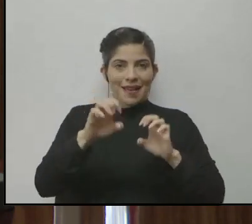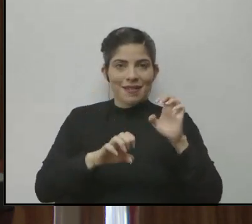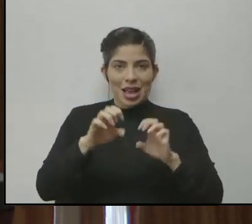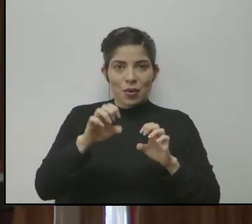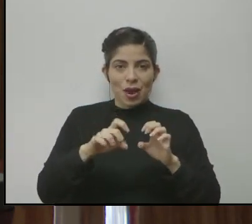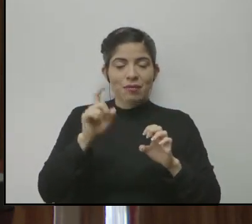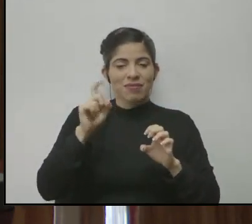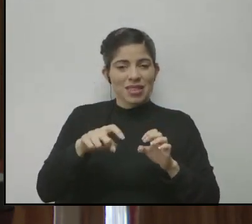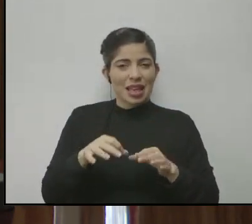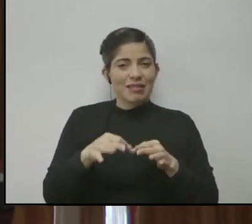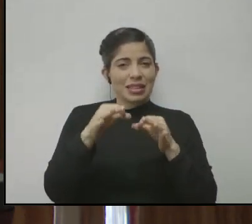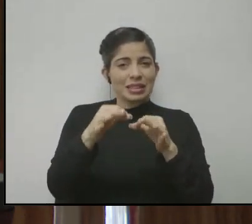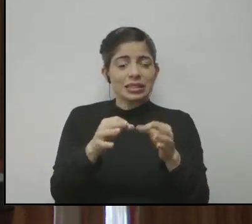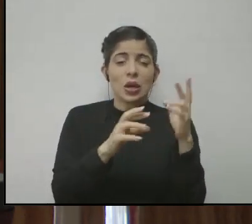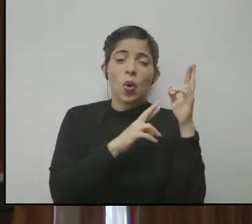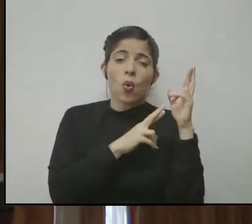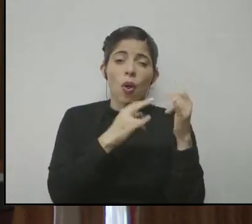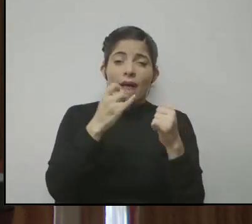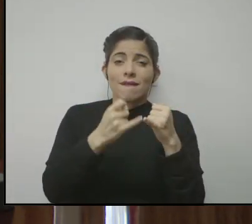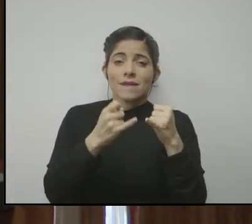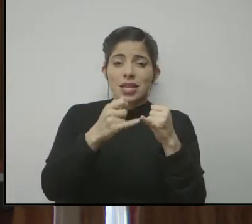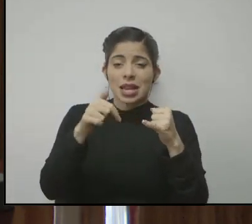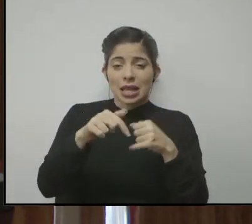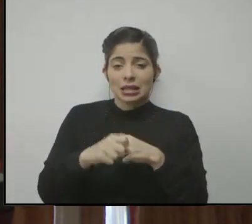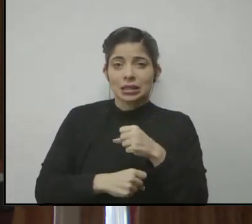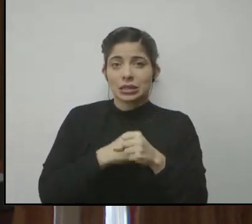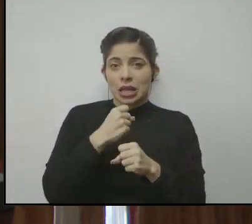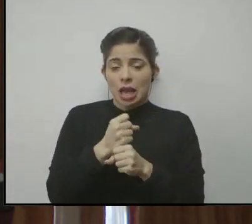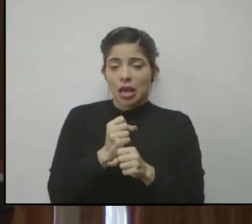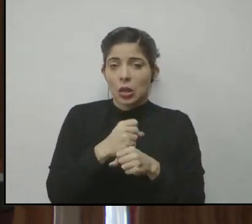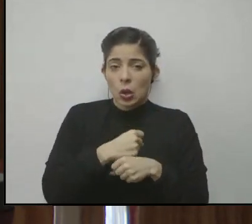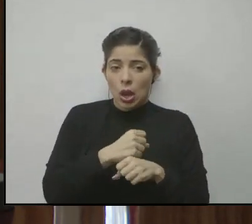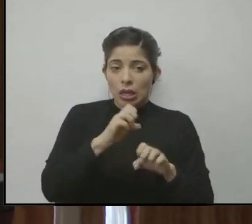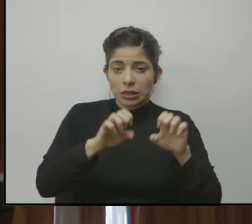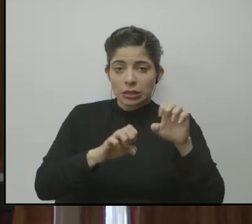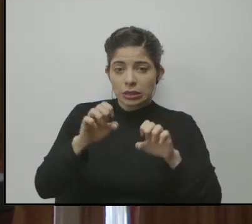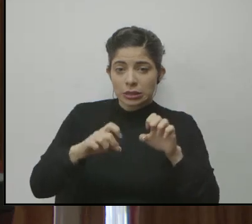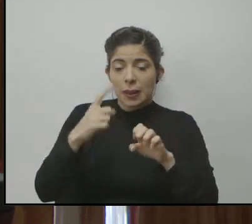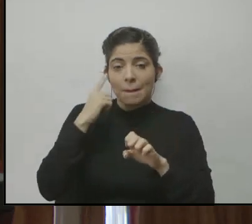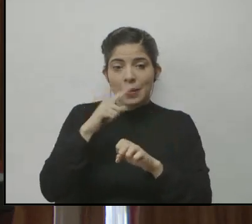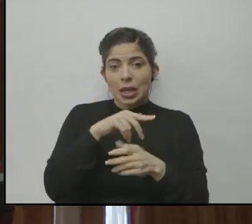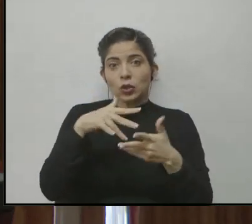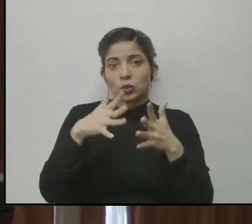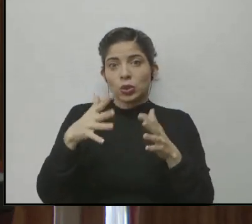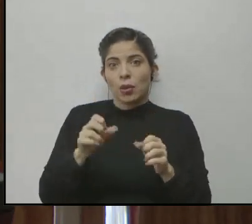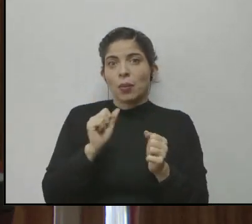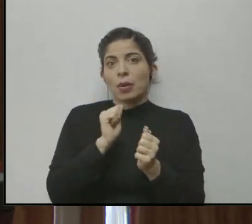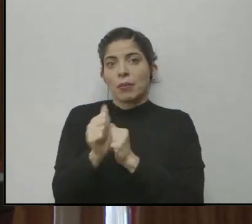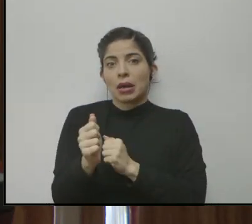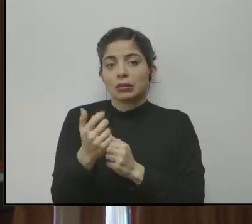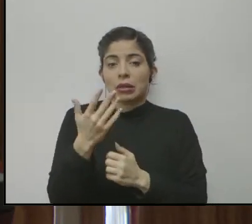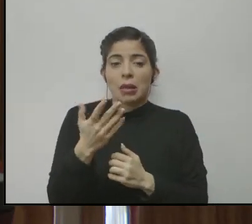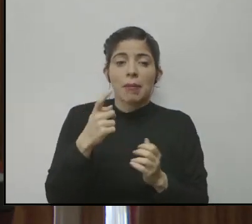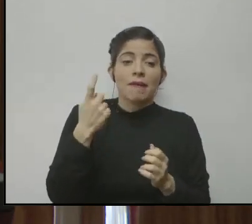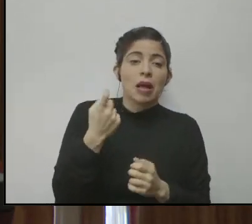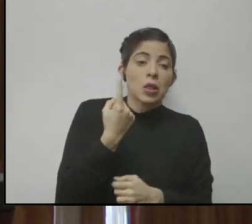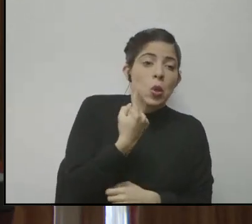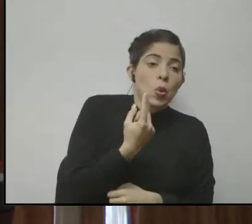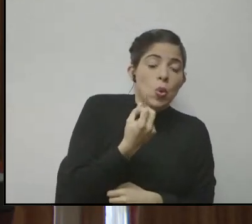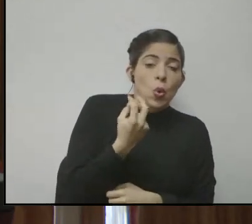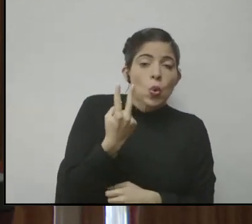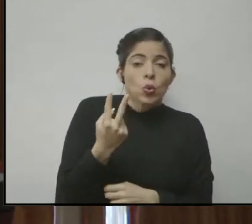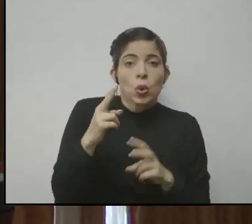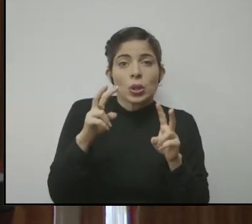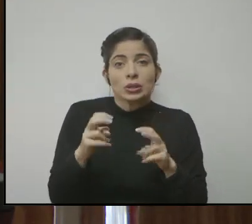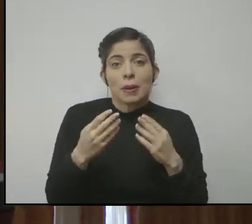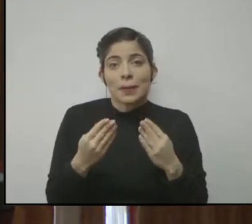posponerlas, ojalá sea a final de año que podamos hacerlas para promocionar todos los estudiantes que deben una o dos pruebas con respecto a